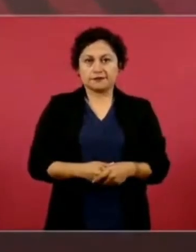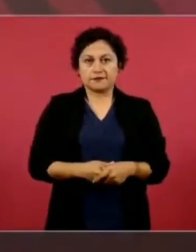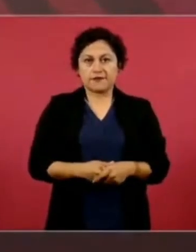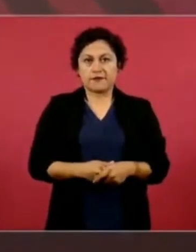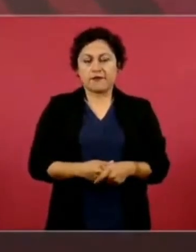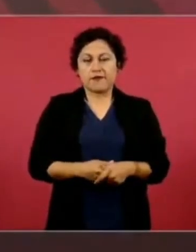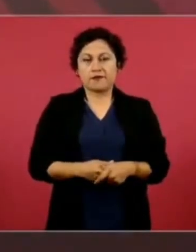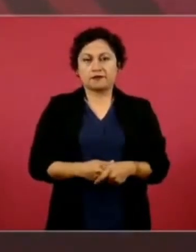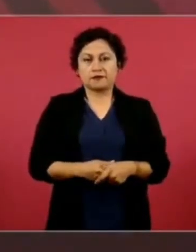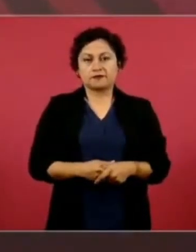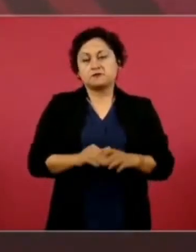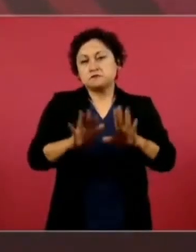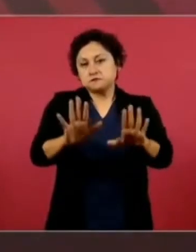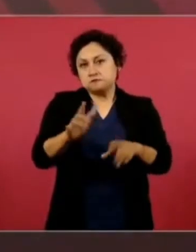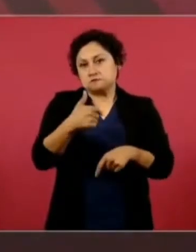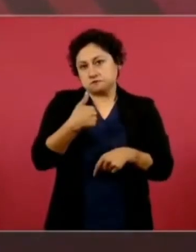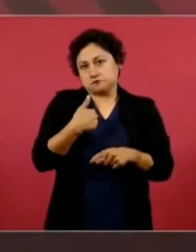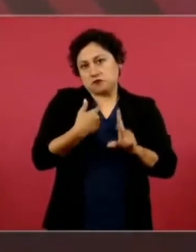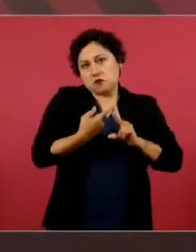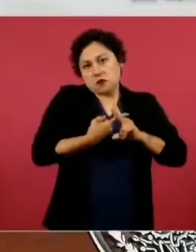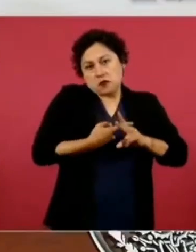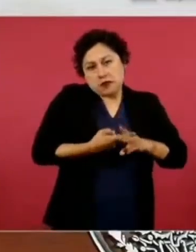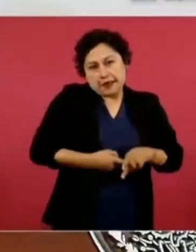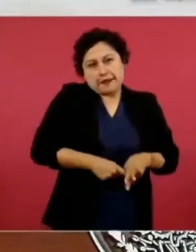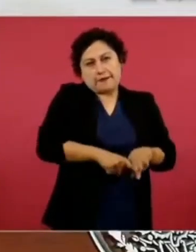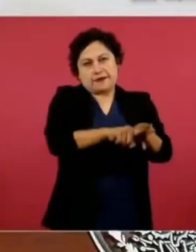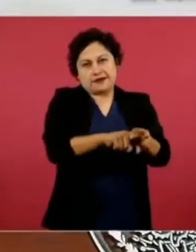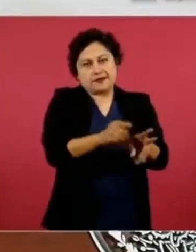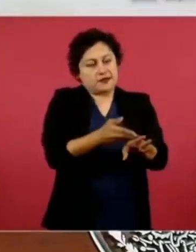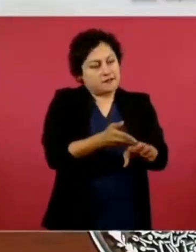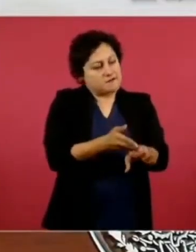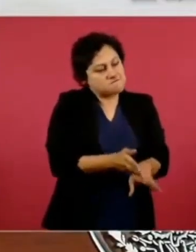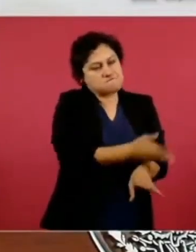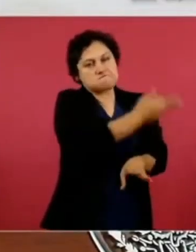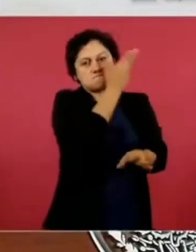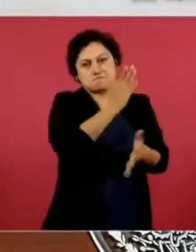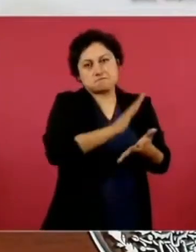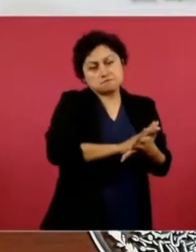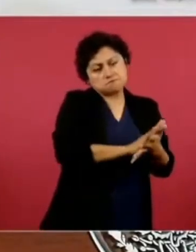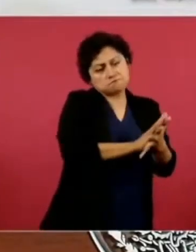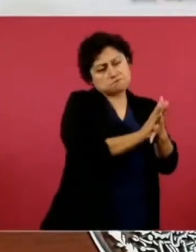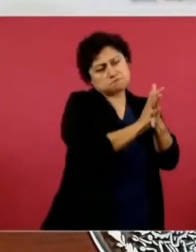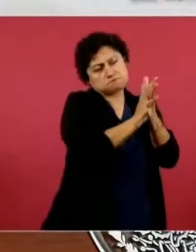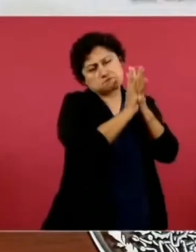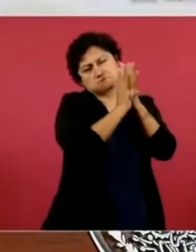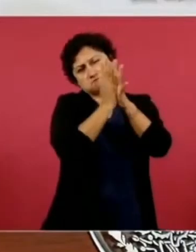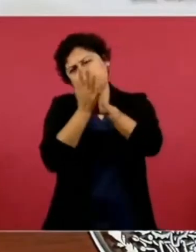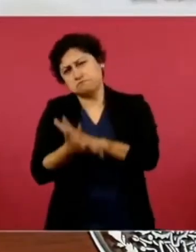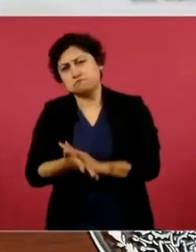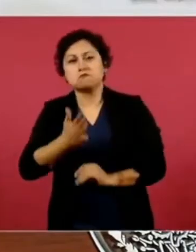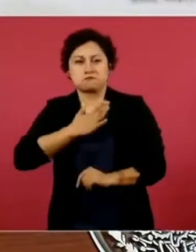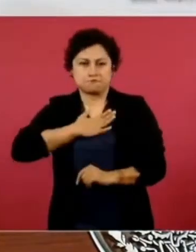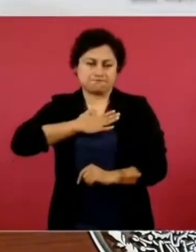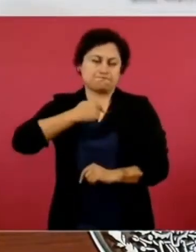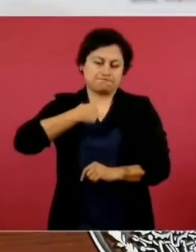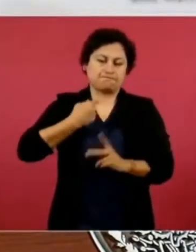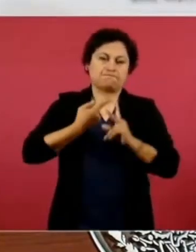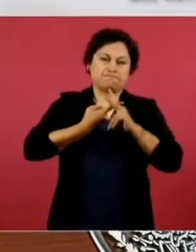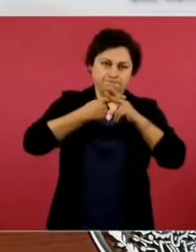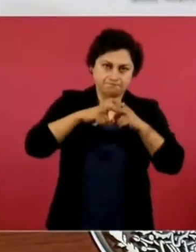Me tocó iniciar la transformación junto con millones, luego